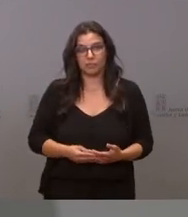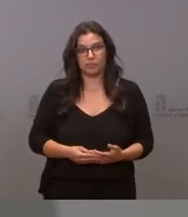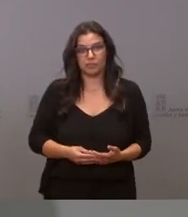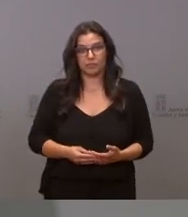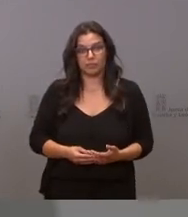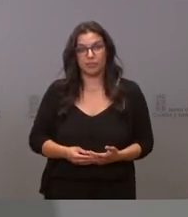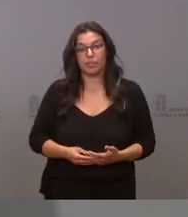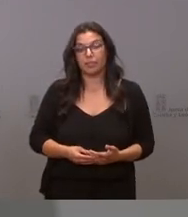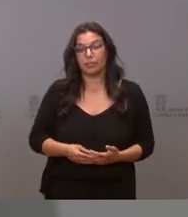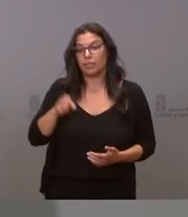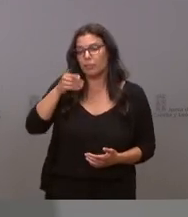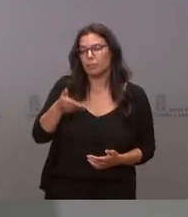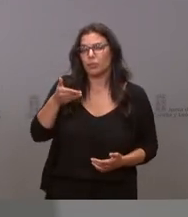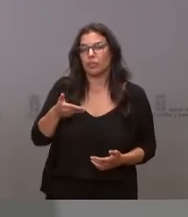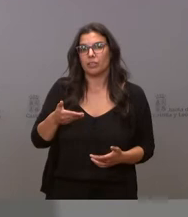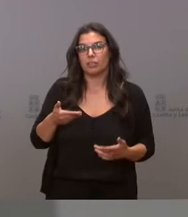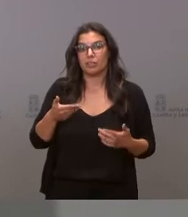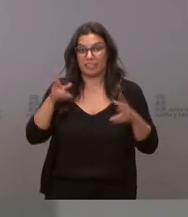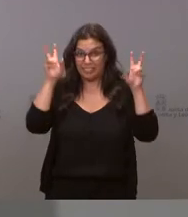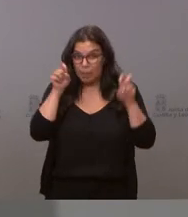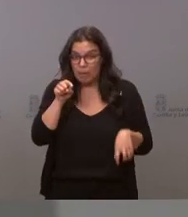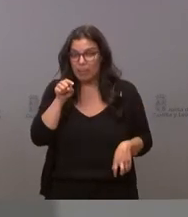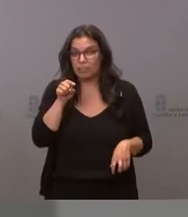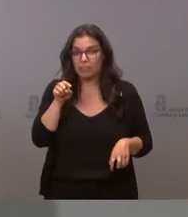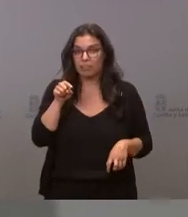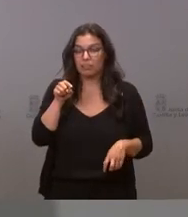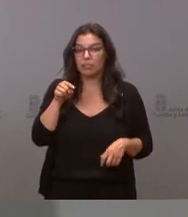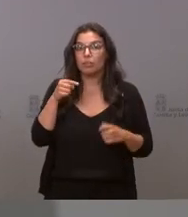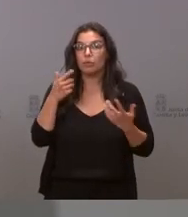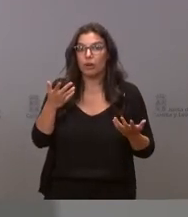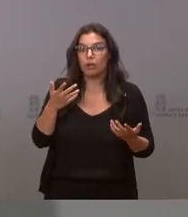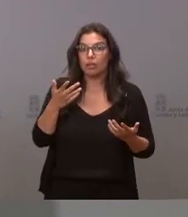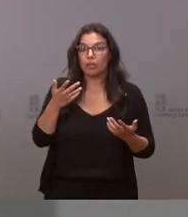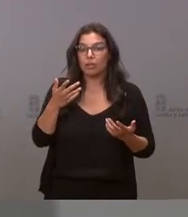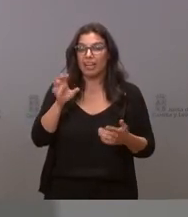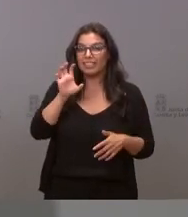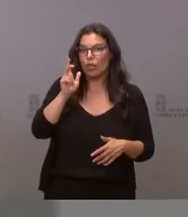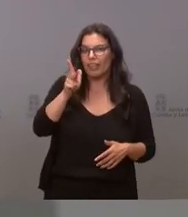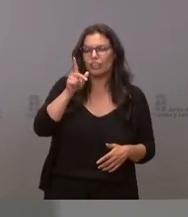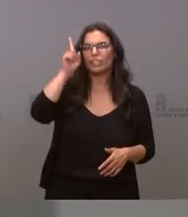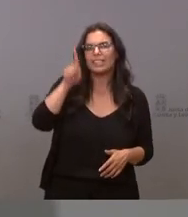lo que está en juego con este asunto es si vivimos en un Estado de Derecho o no